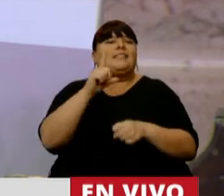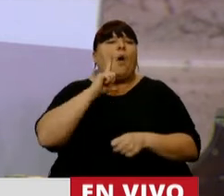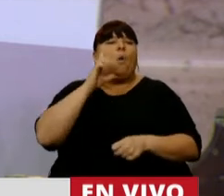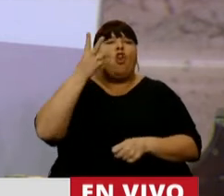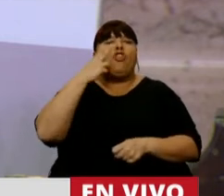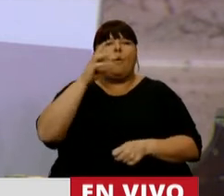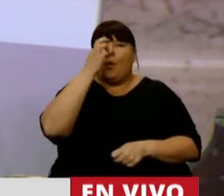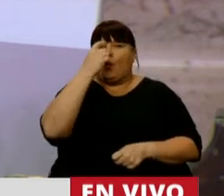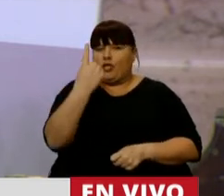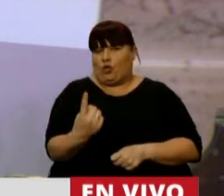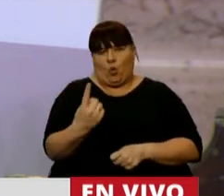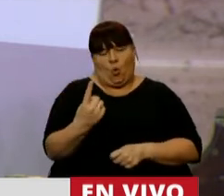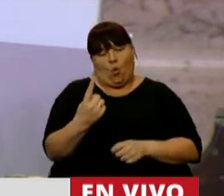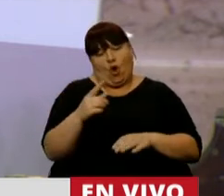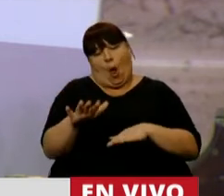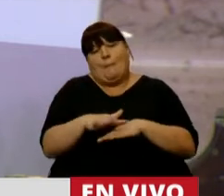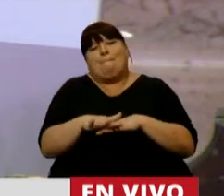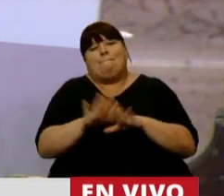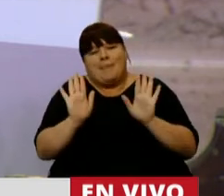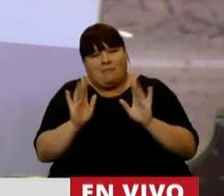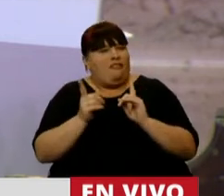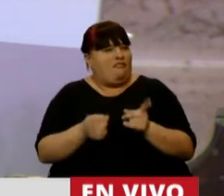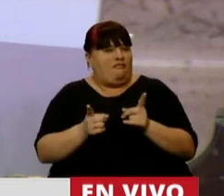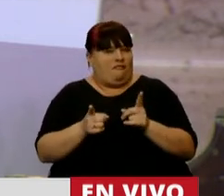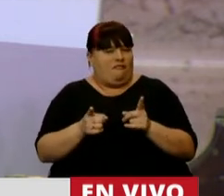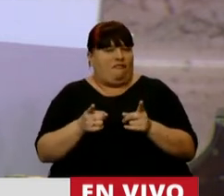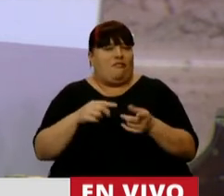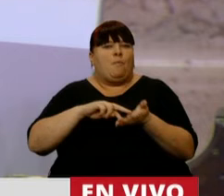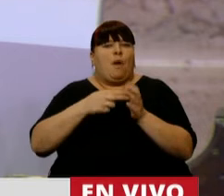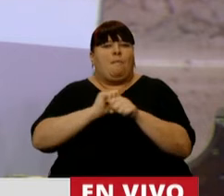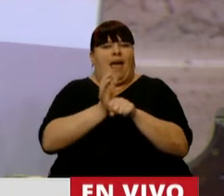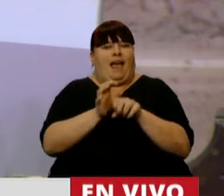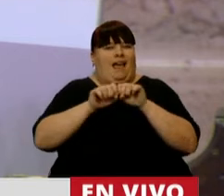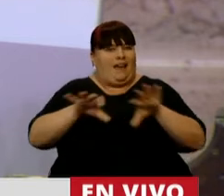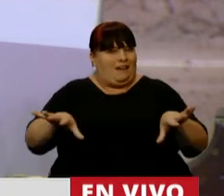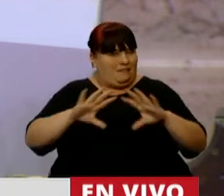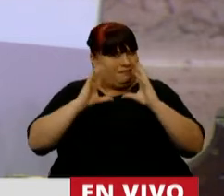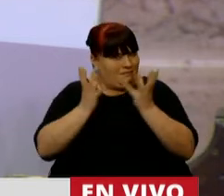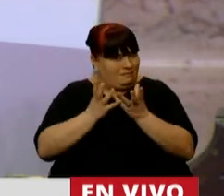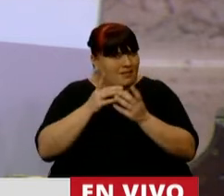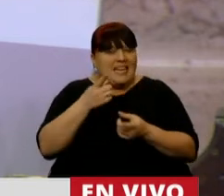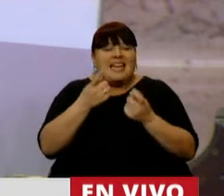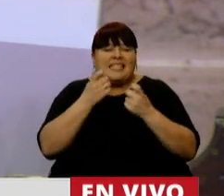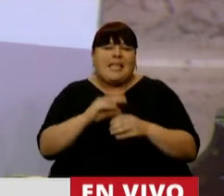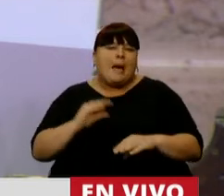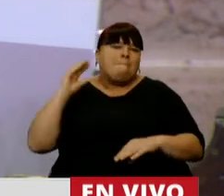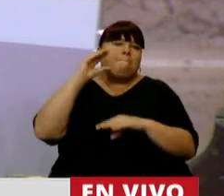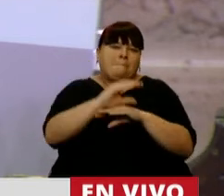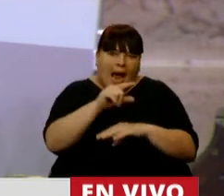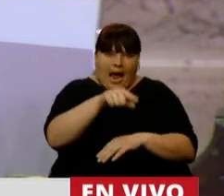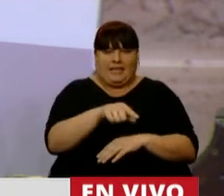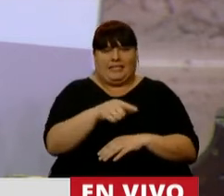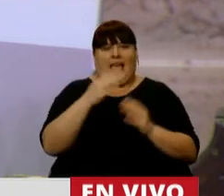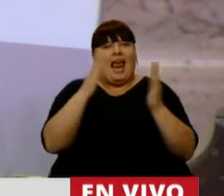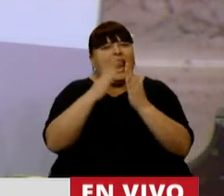2021, como mínimo, vamos a estar en situación de pandemia. Necesitamos ese refuerzo entonces